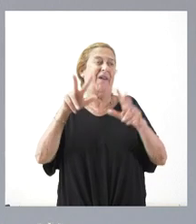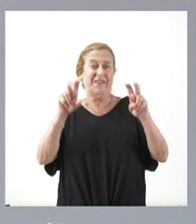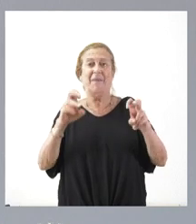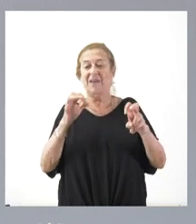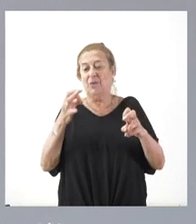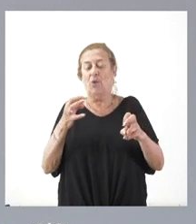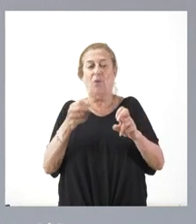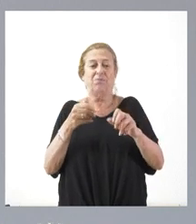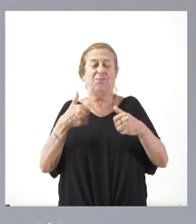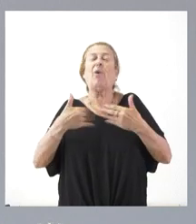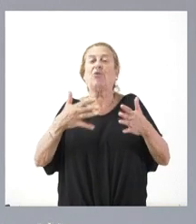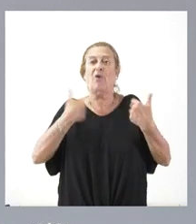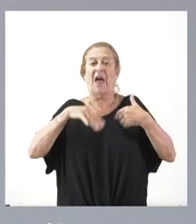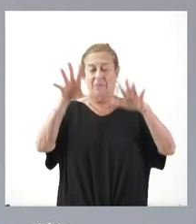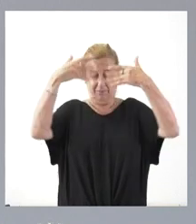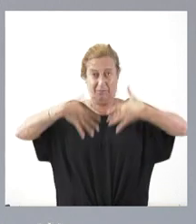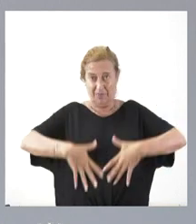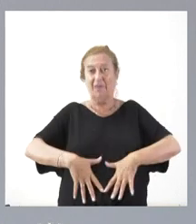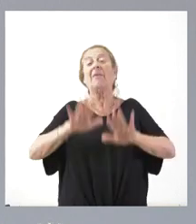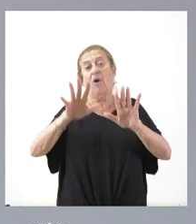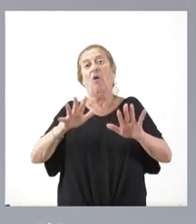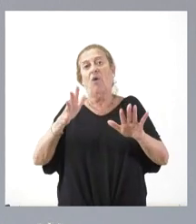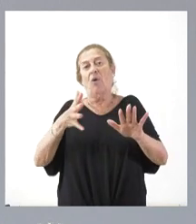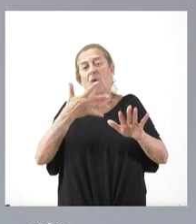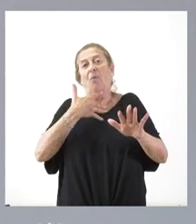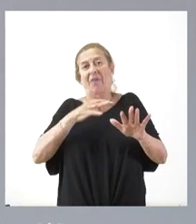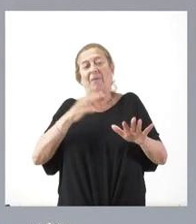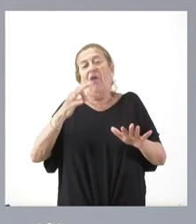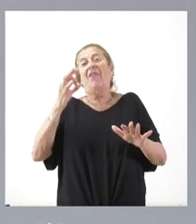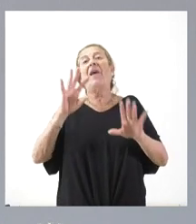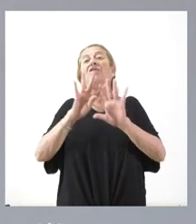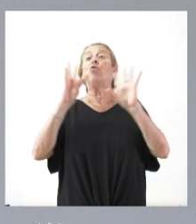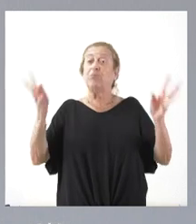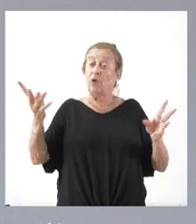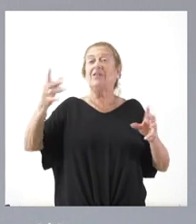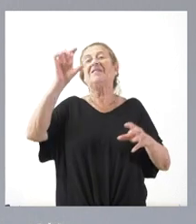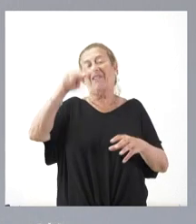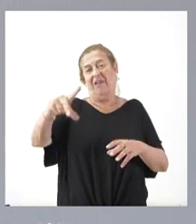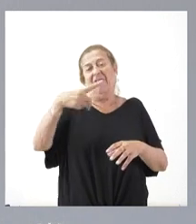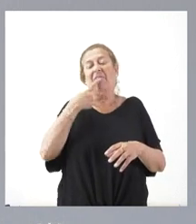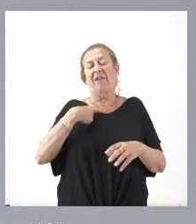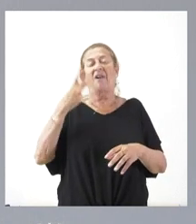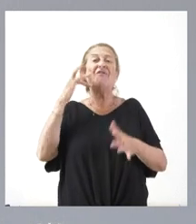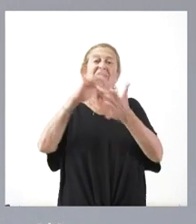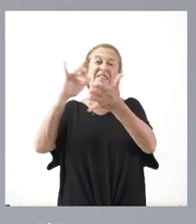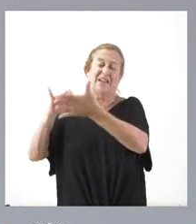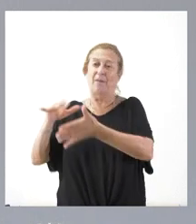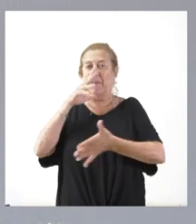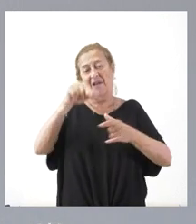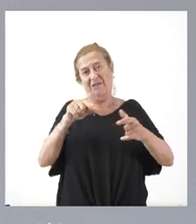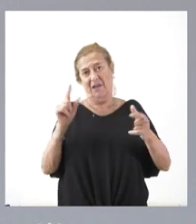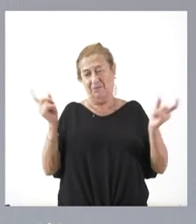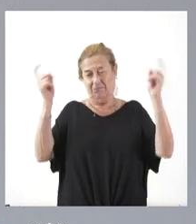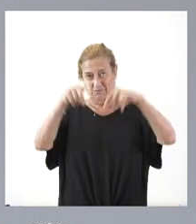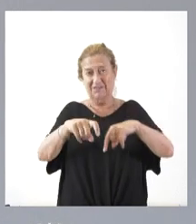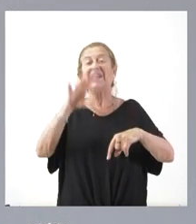están en condiciones de asistir, pues serán las Cortes quienes fijen la fecha para esta comparecencia.